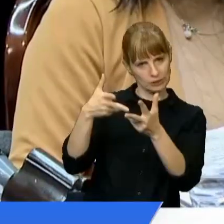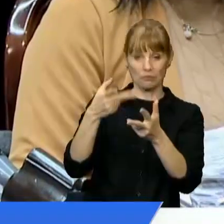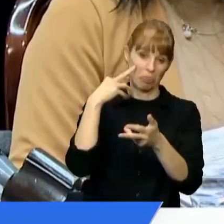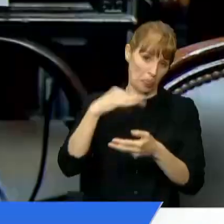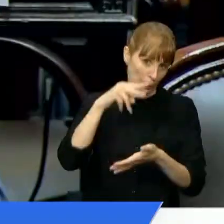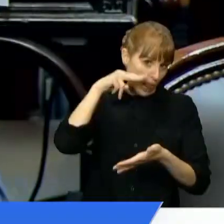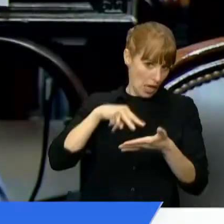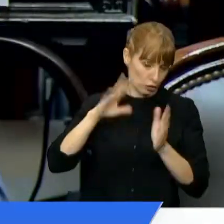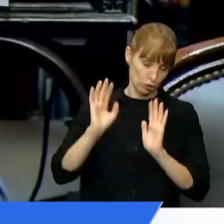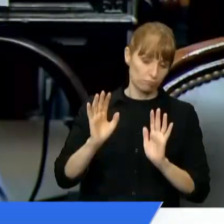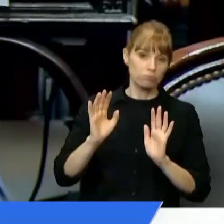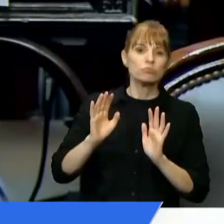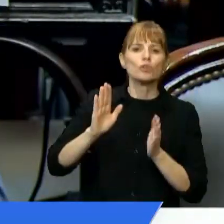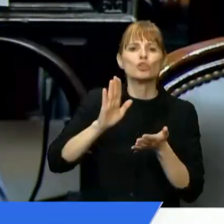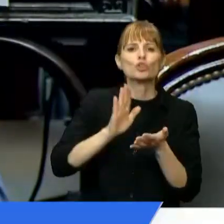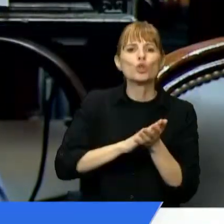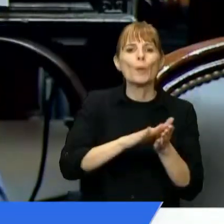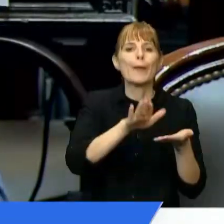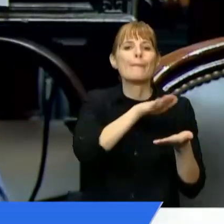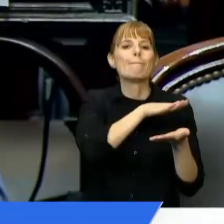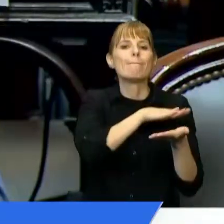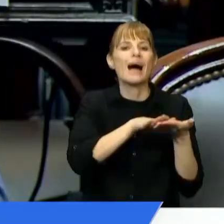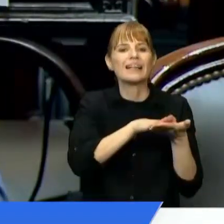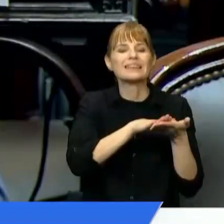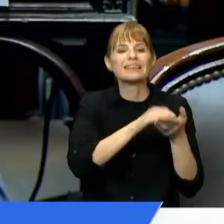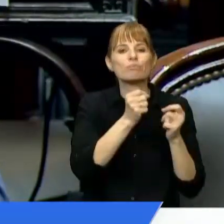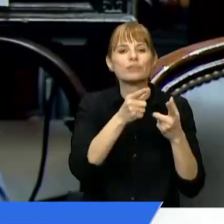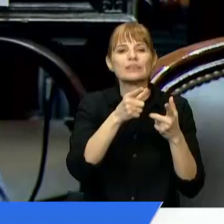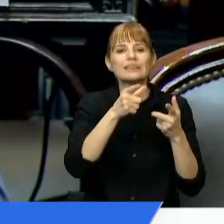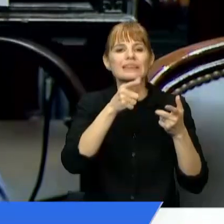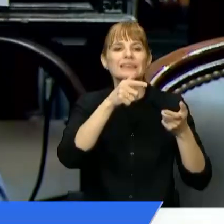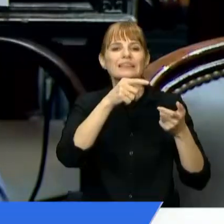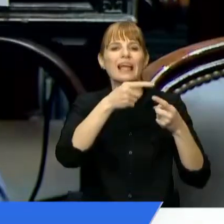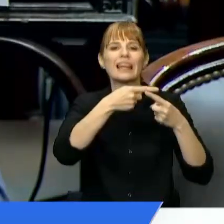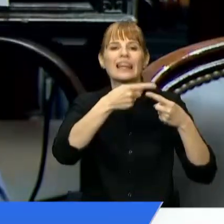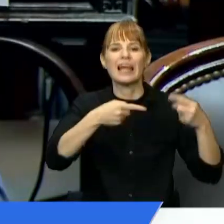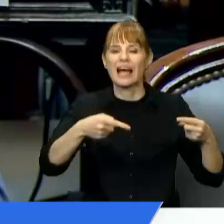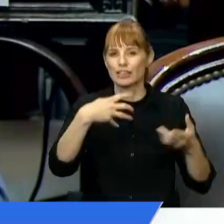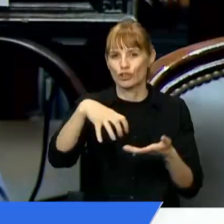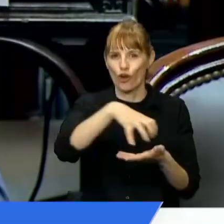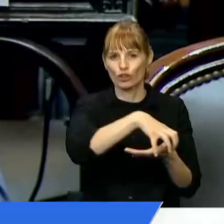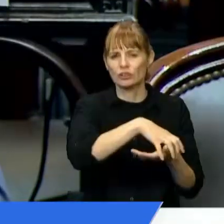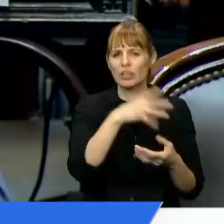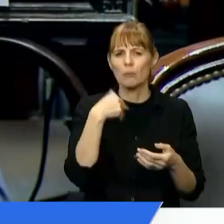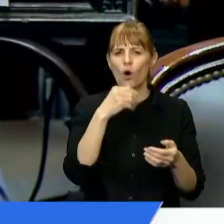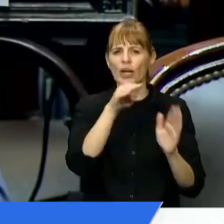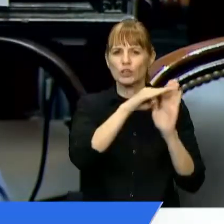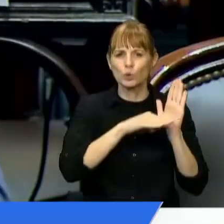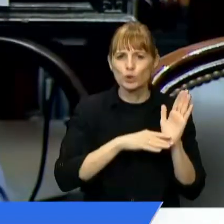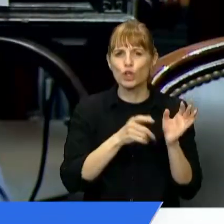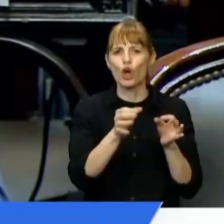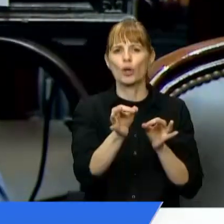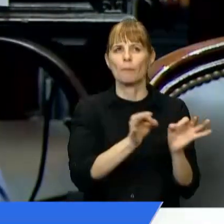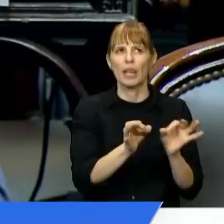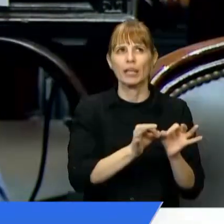leído, tenía que ver con las bases para la delegación. No había ningún tipo de instrucción, ni de medida,